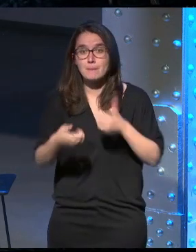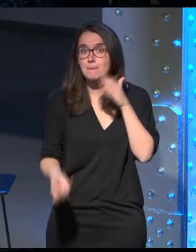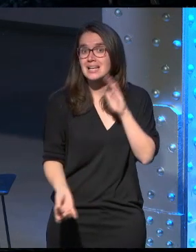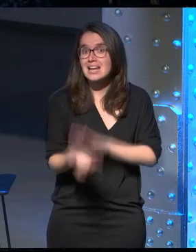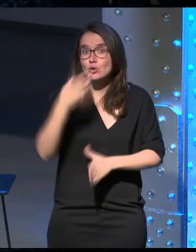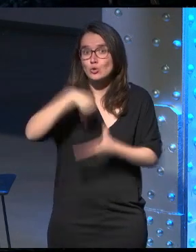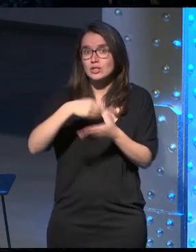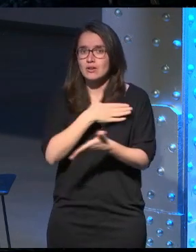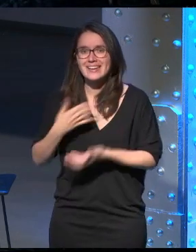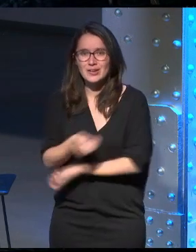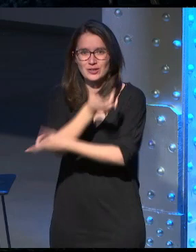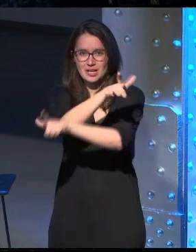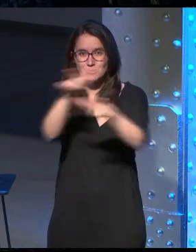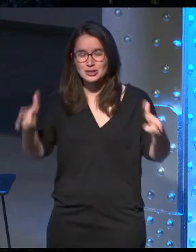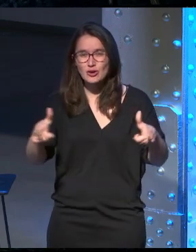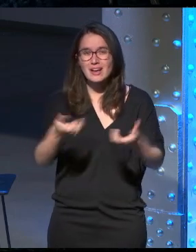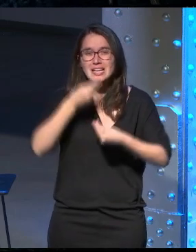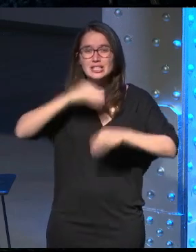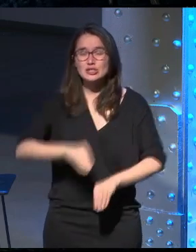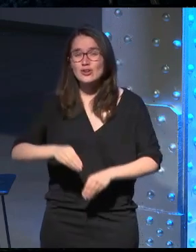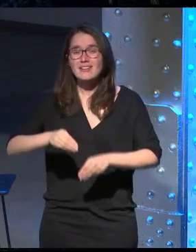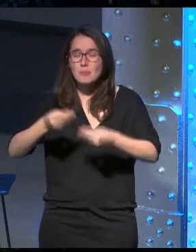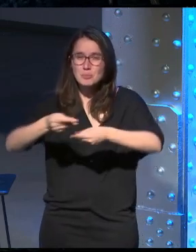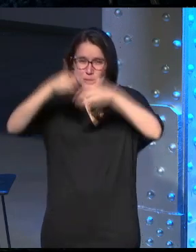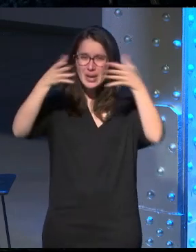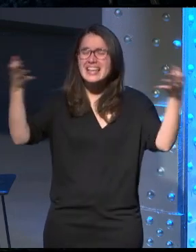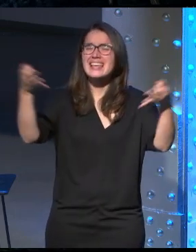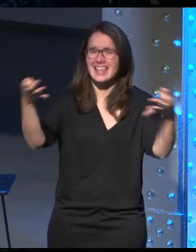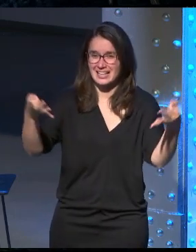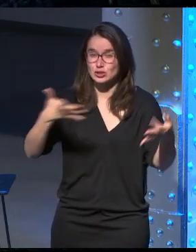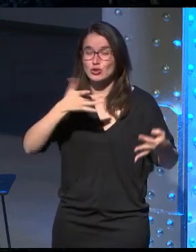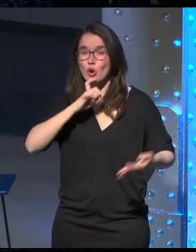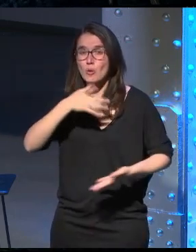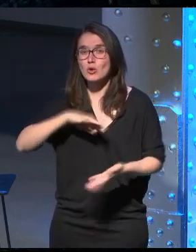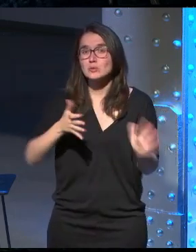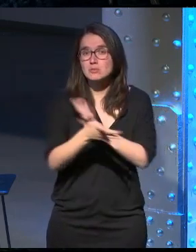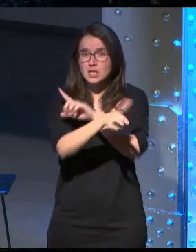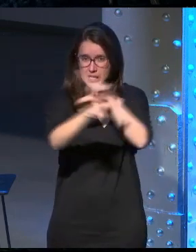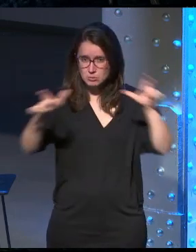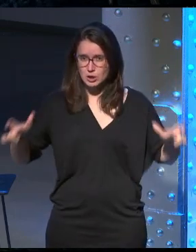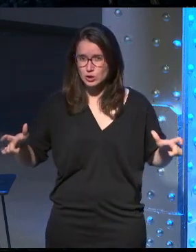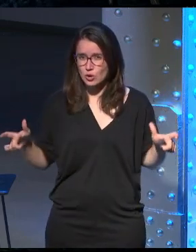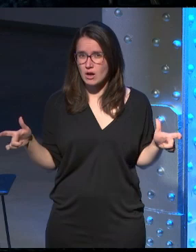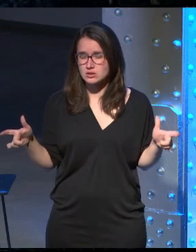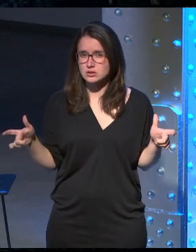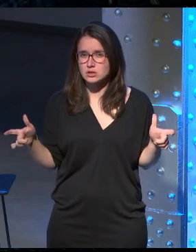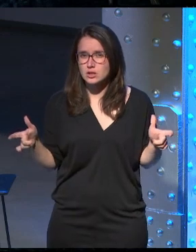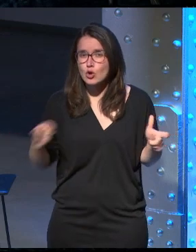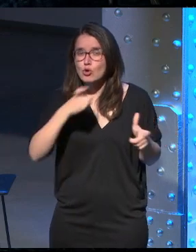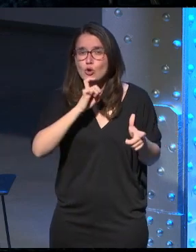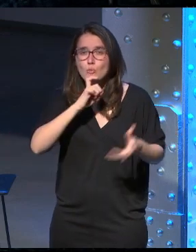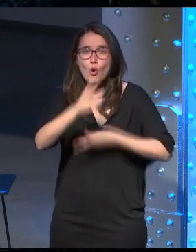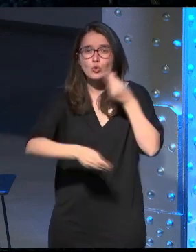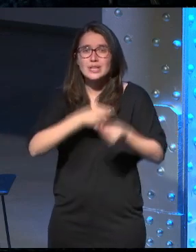contenido que quería contarle a la gente que era esto del storytelling en realidad virtual cómo podíamos explicarle a la gente cómo